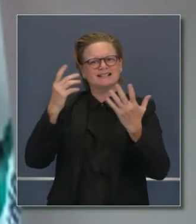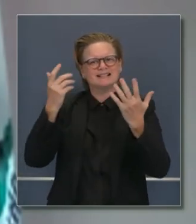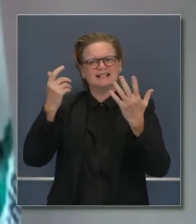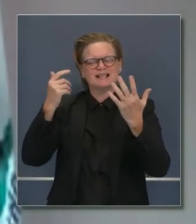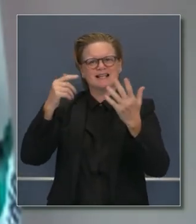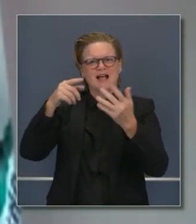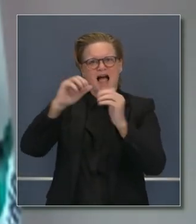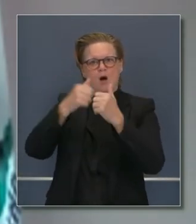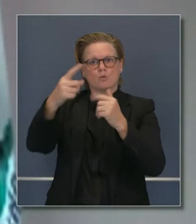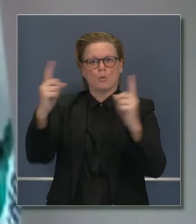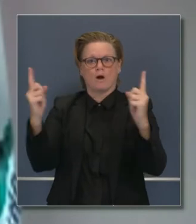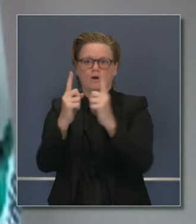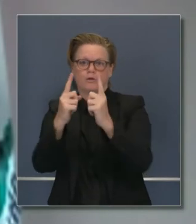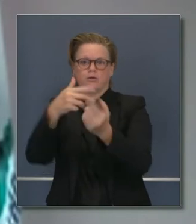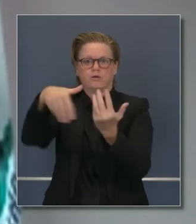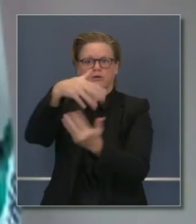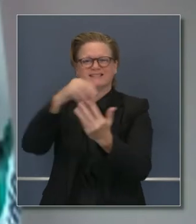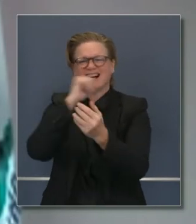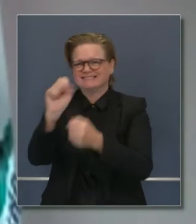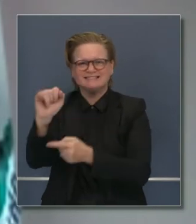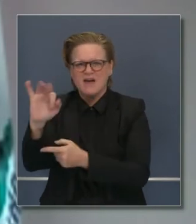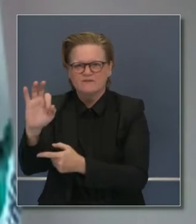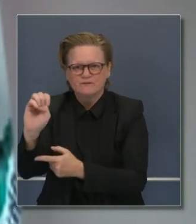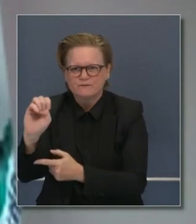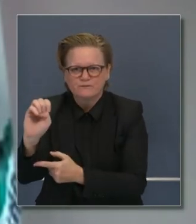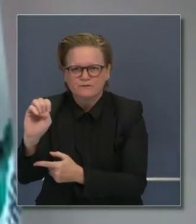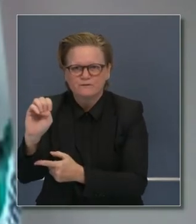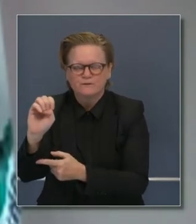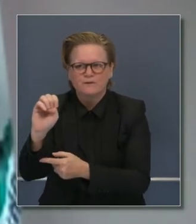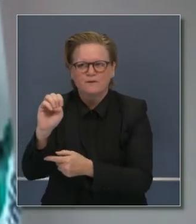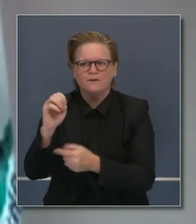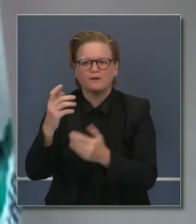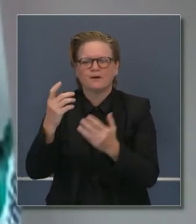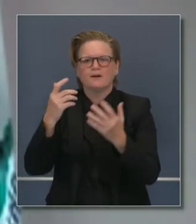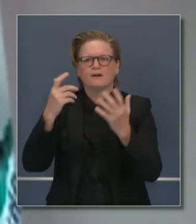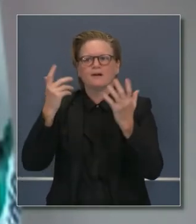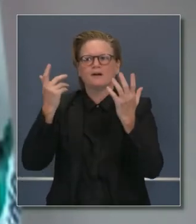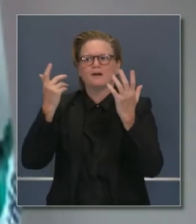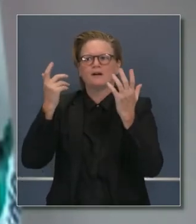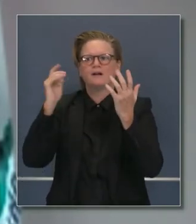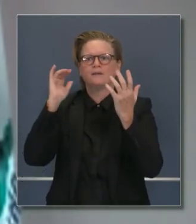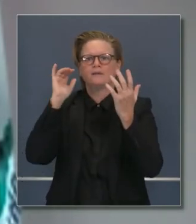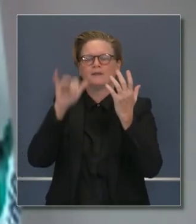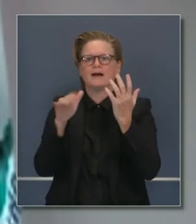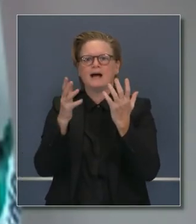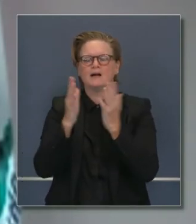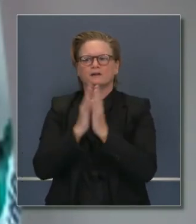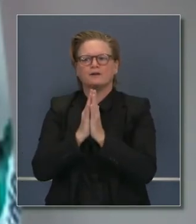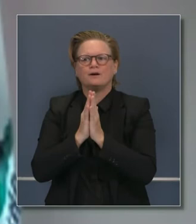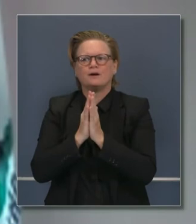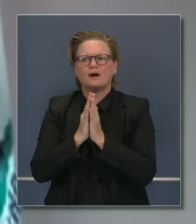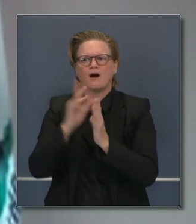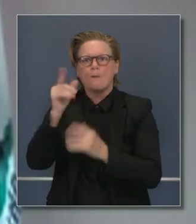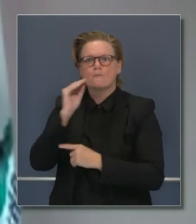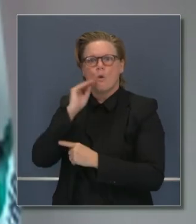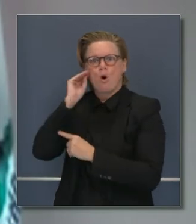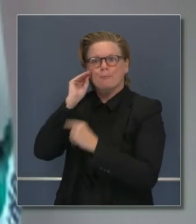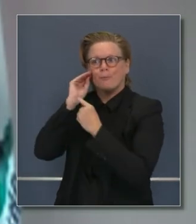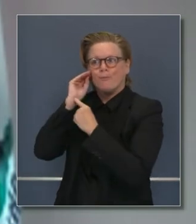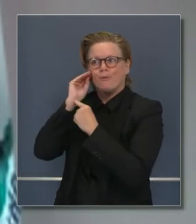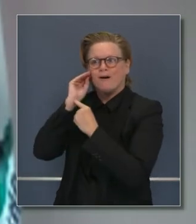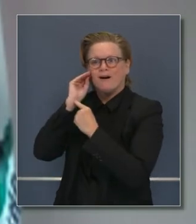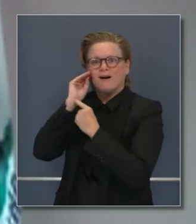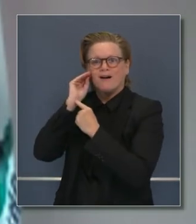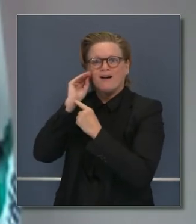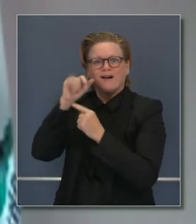sin riesgo, sino de cómo reducirlo de plano, quedarse en casa, a menos que sea completamente esencial que salga de